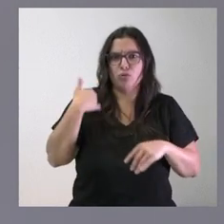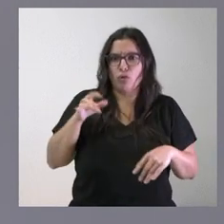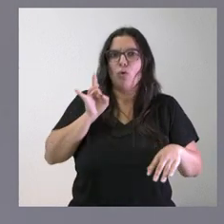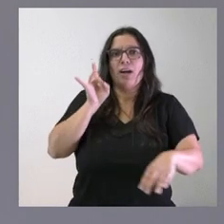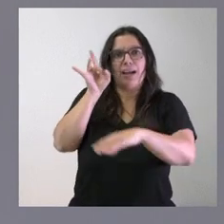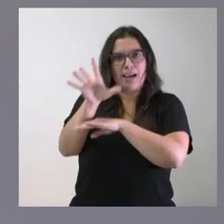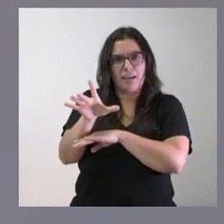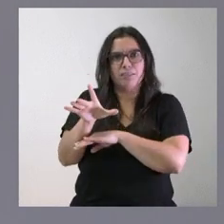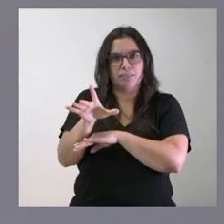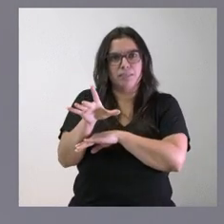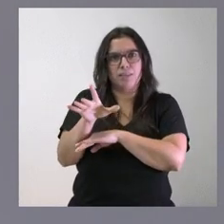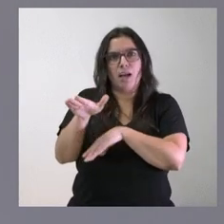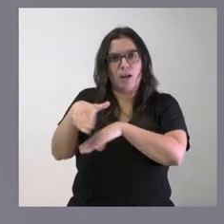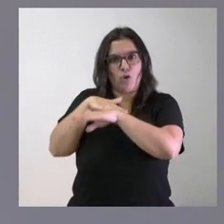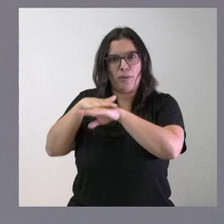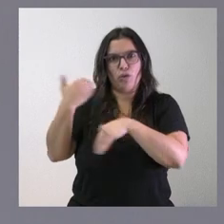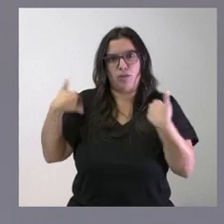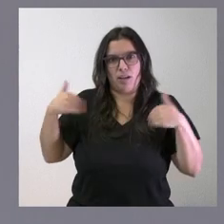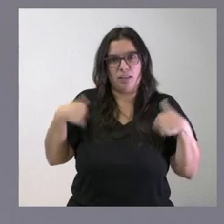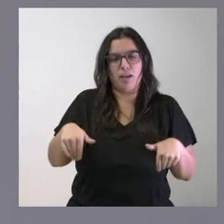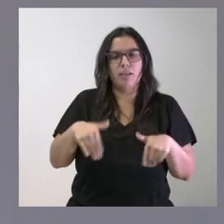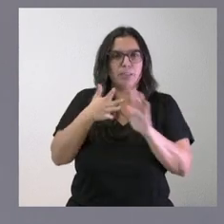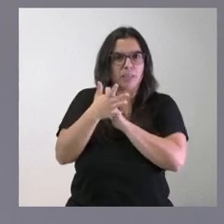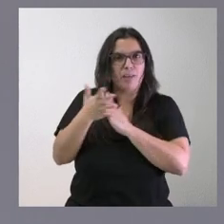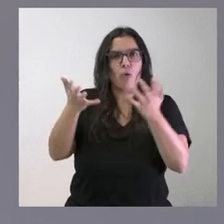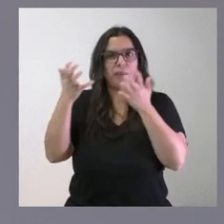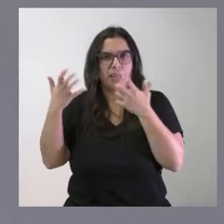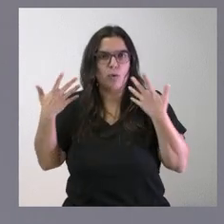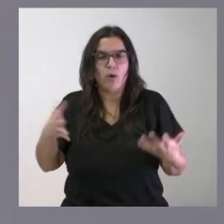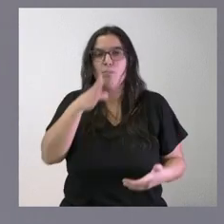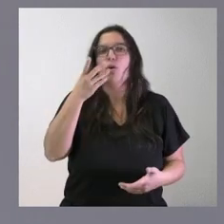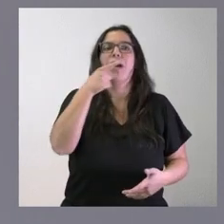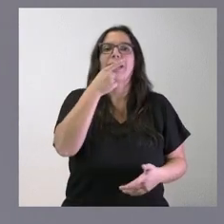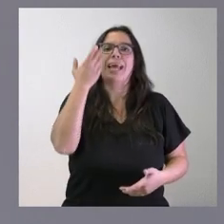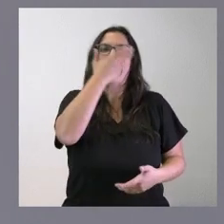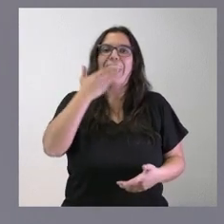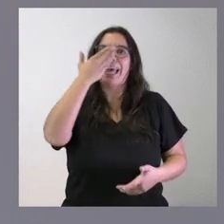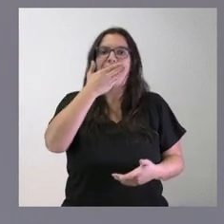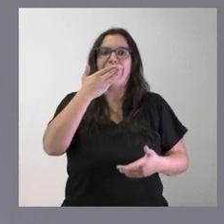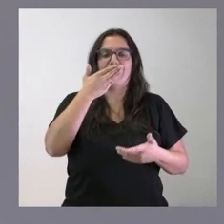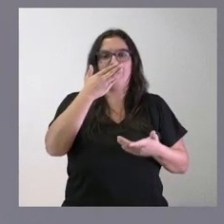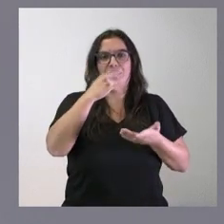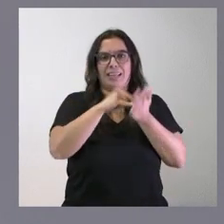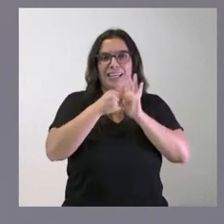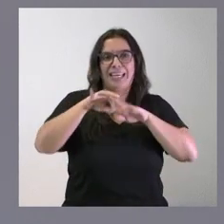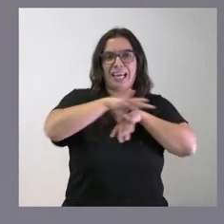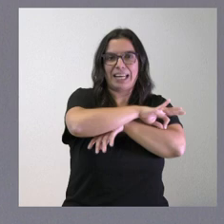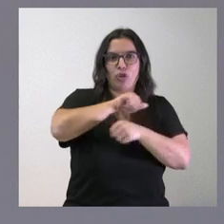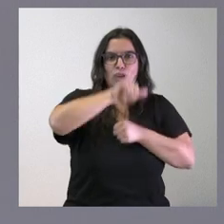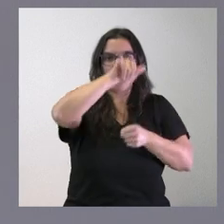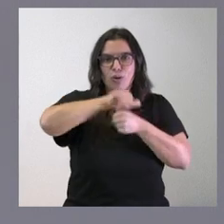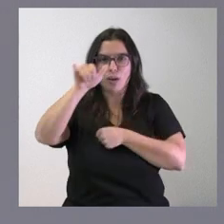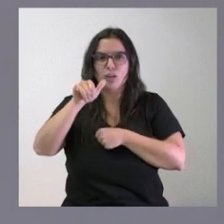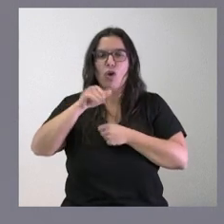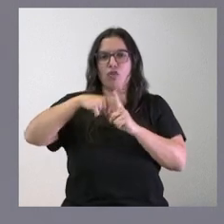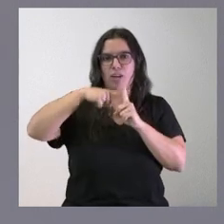en ese sentido al gobierno manifestando esas ventajas porque León tiene una escuela de ingenieros aeronáuticos que tiene un nivel